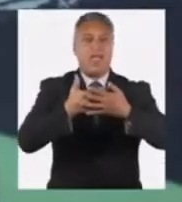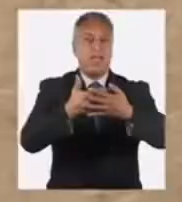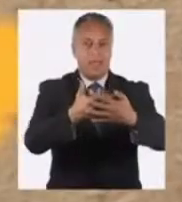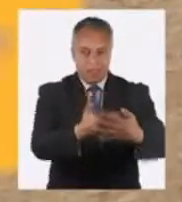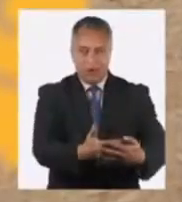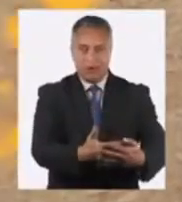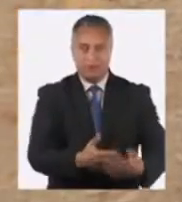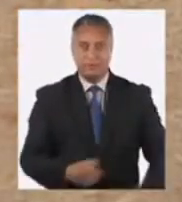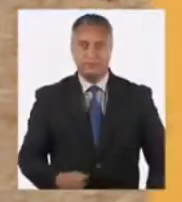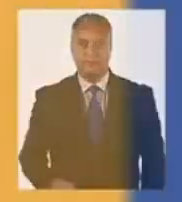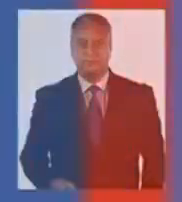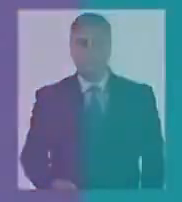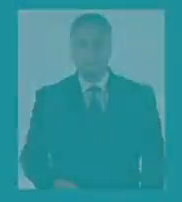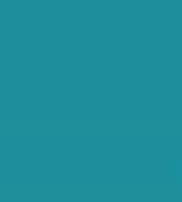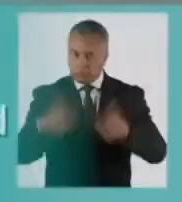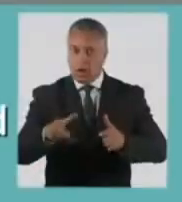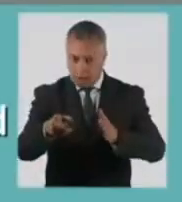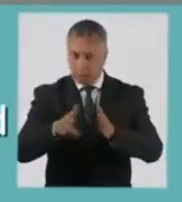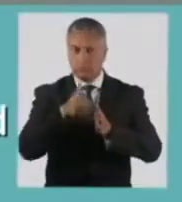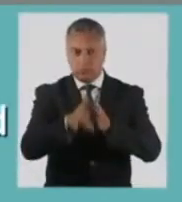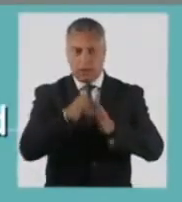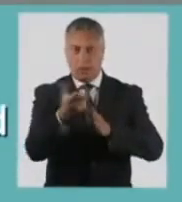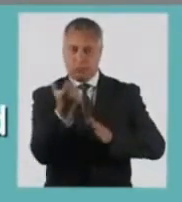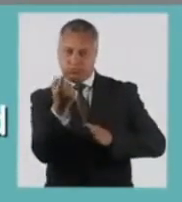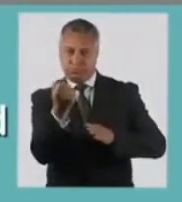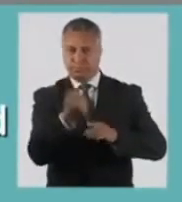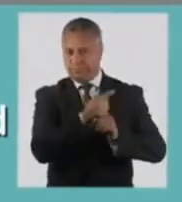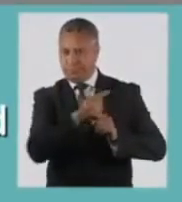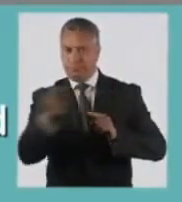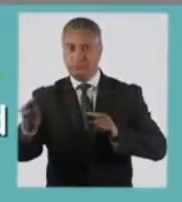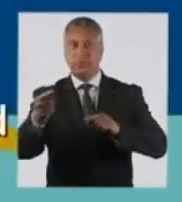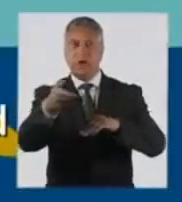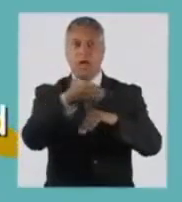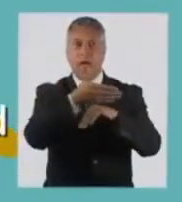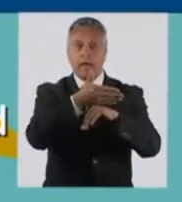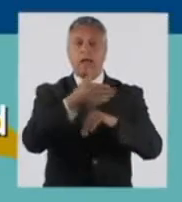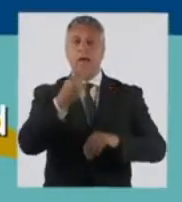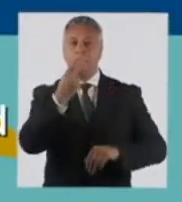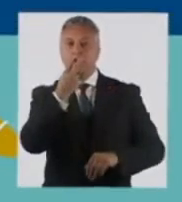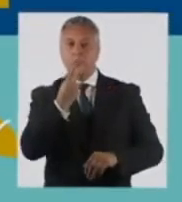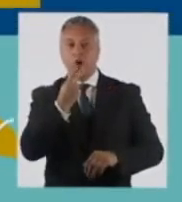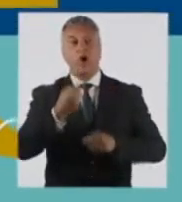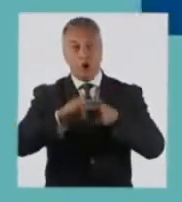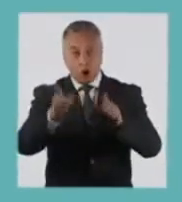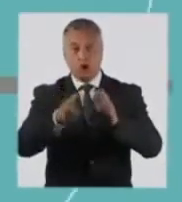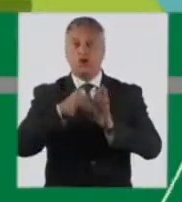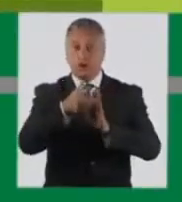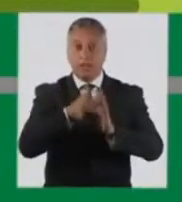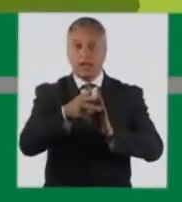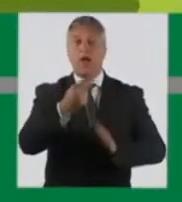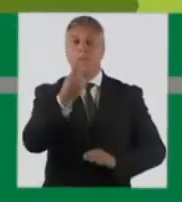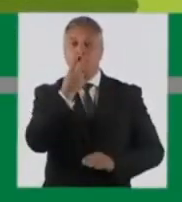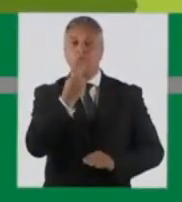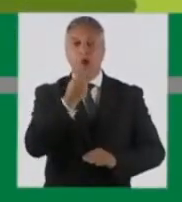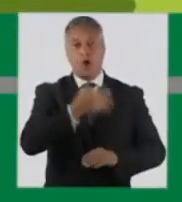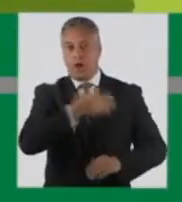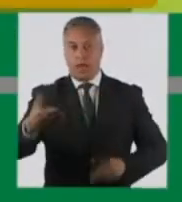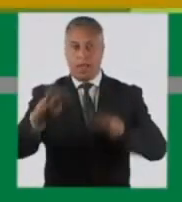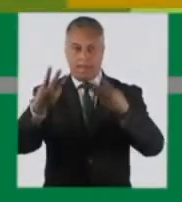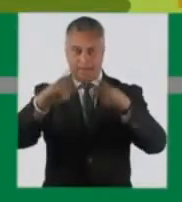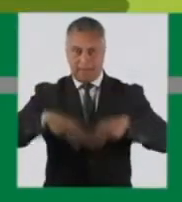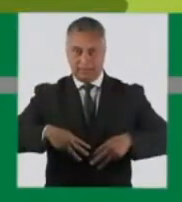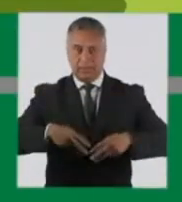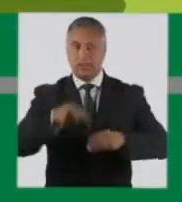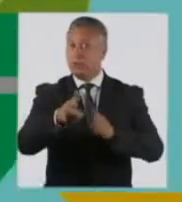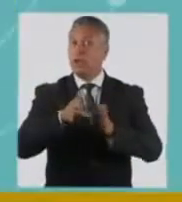¡Me quiero! Hemos propuesto un tren de alta velocidad de Arica-Puertomonte y un tren convencional de Puerto